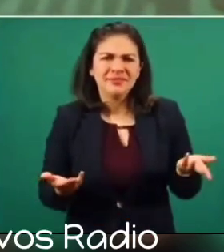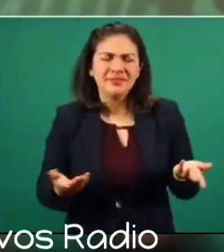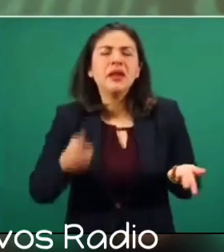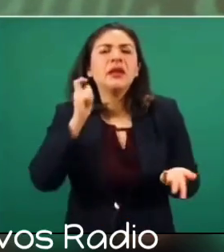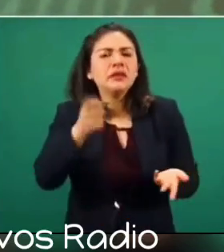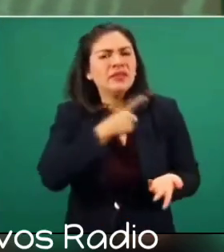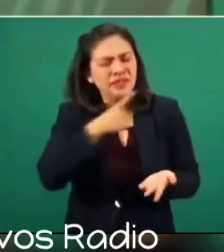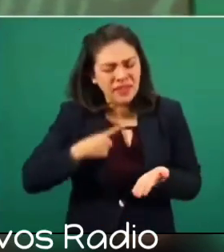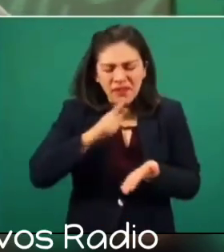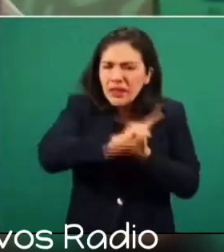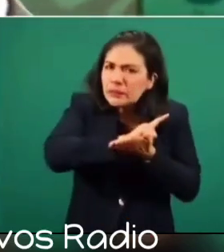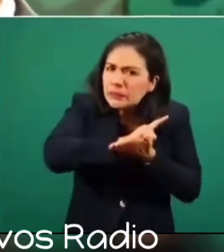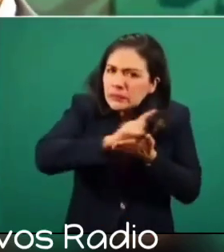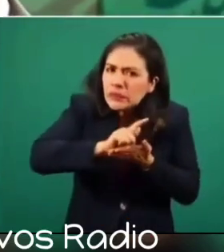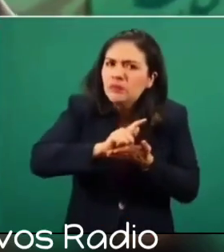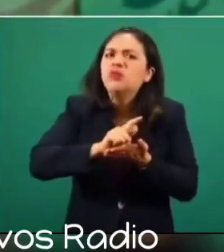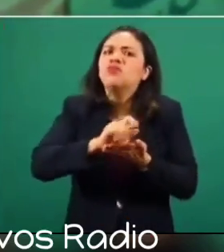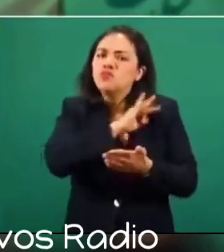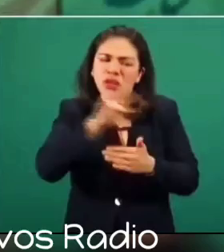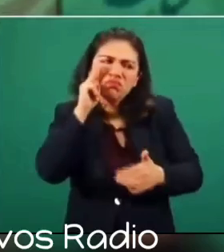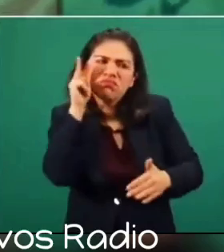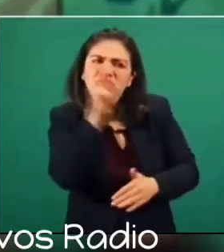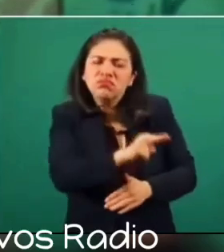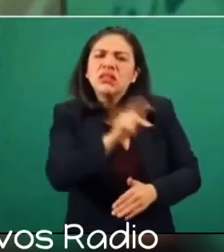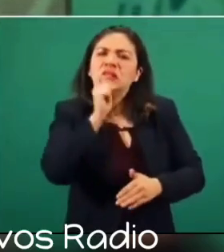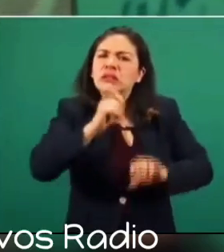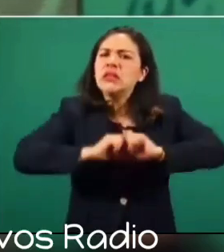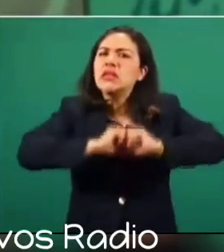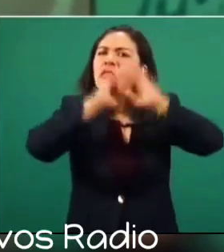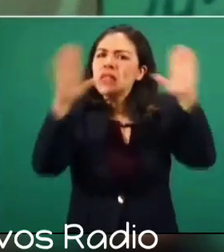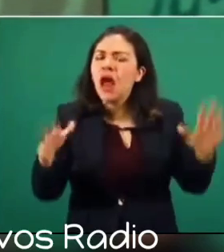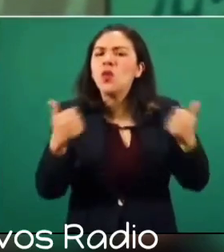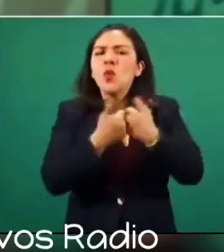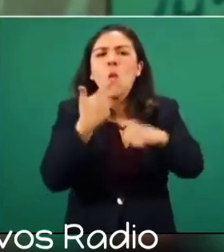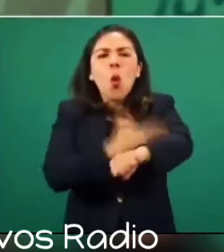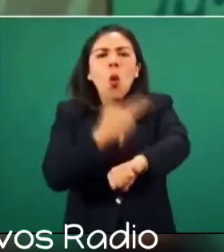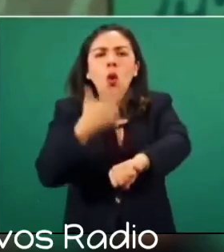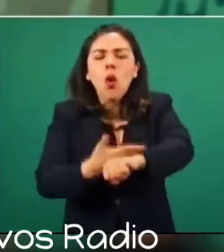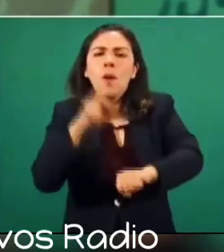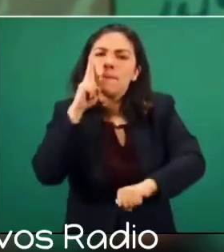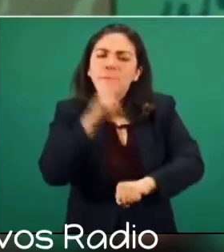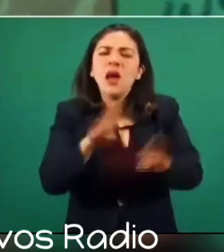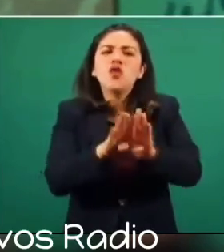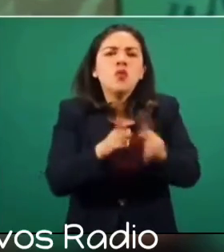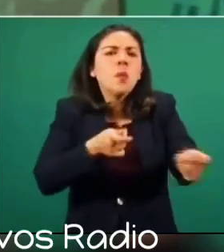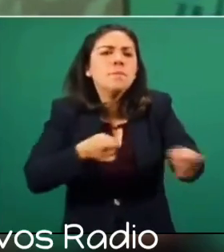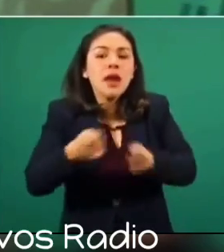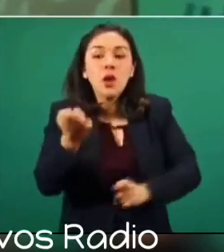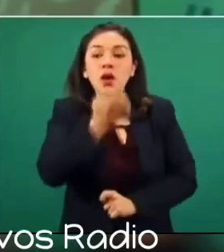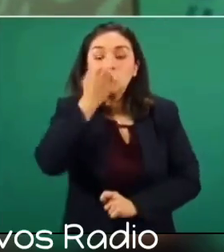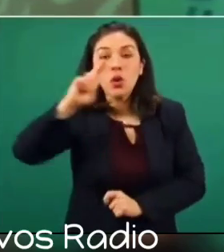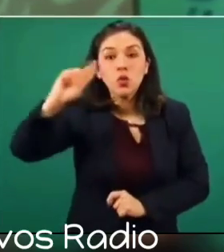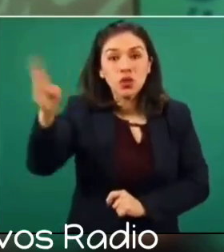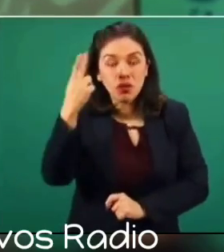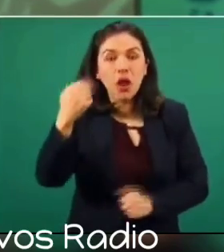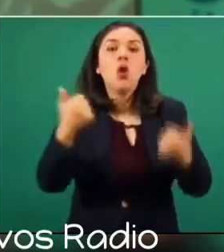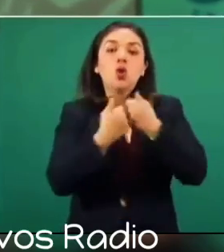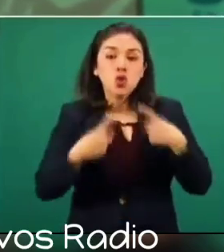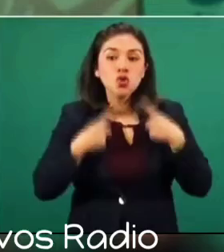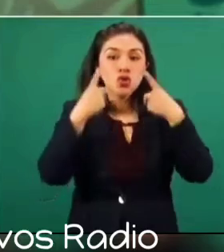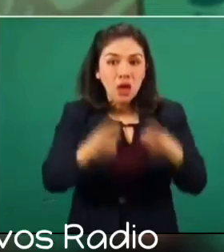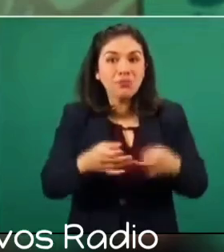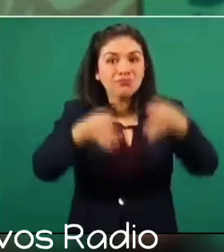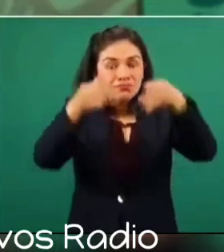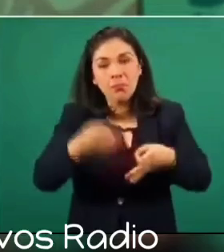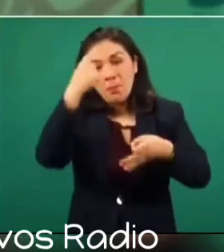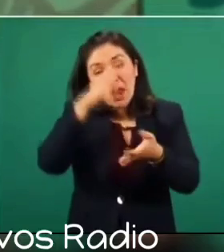tiene que haber transparencia, tiene que haber honestidad en el manejo de las universidades y garantizar el